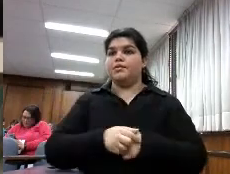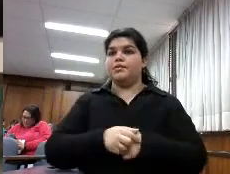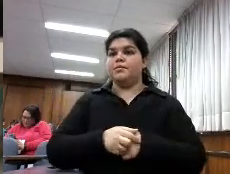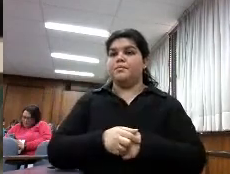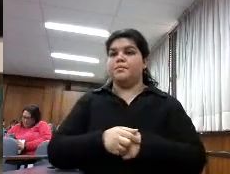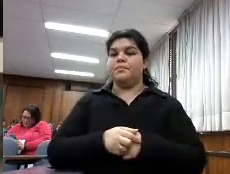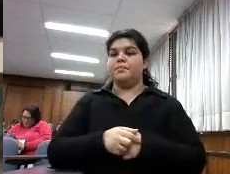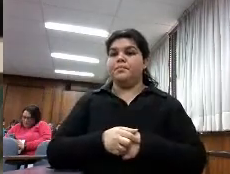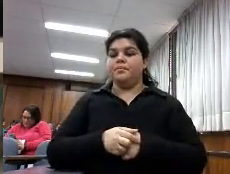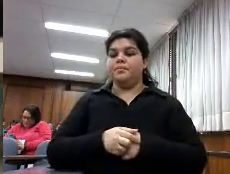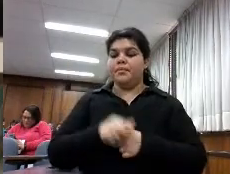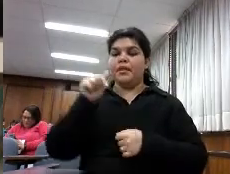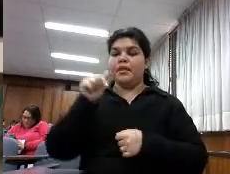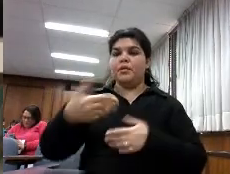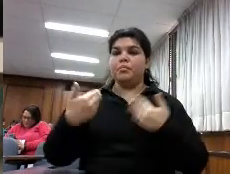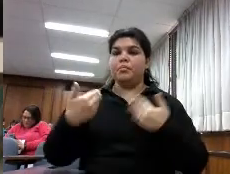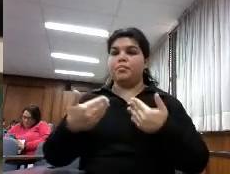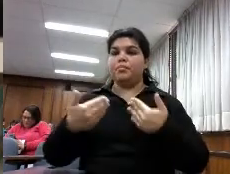cosa que es mentira